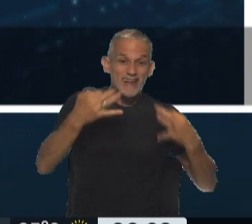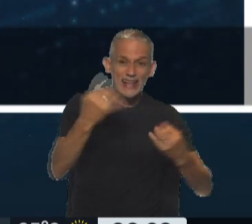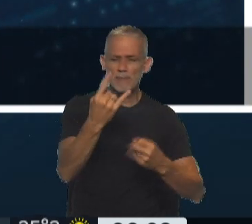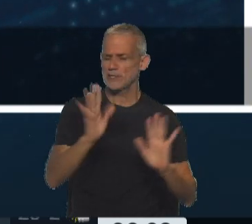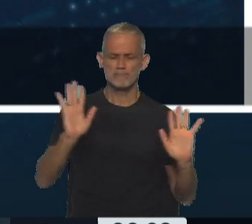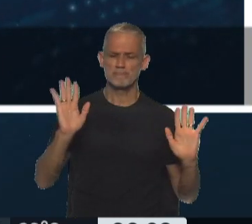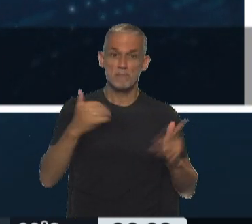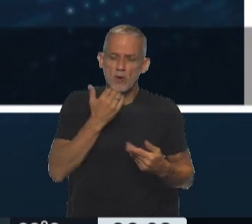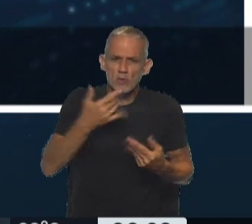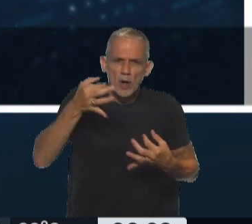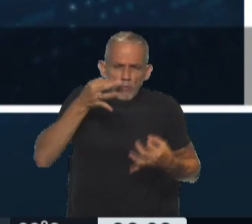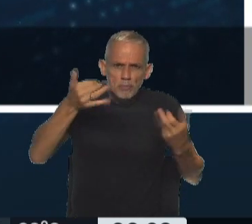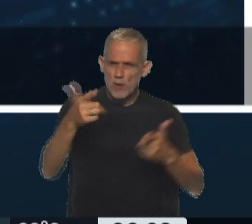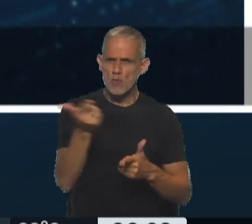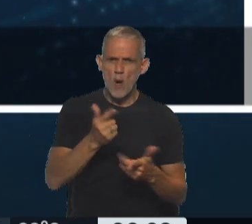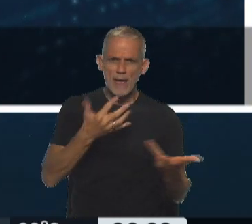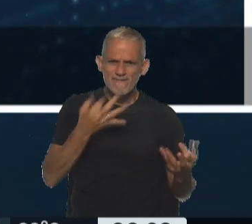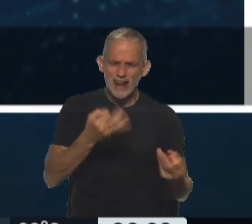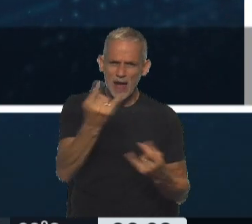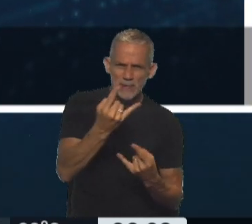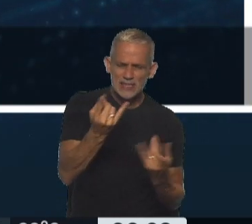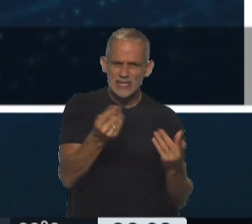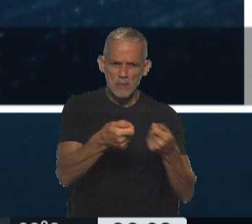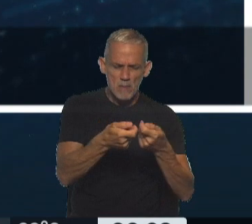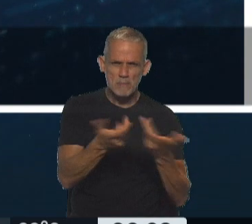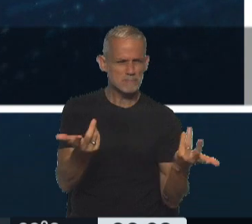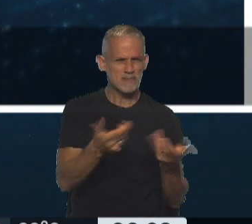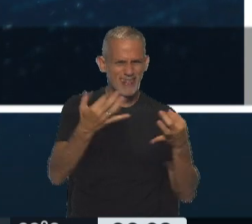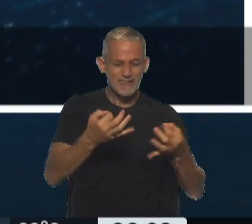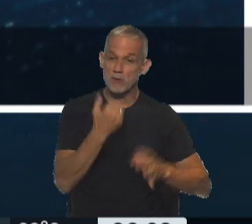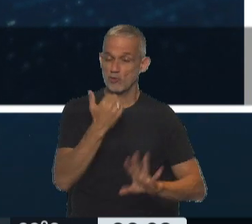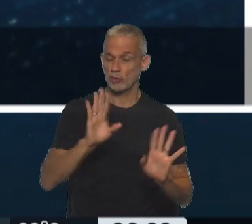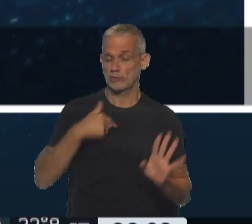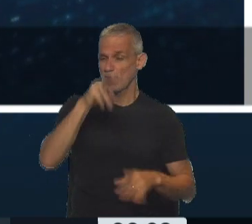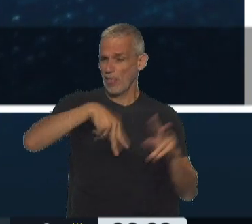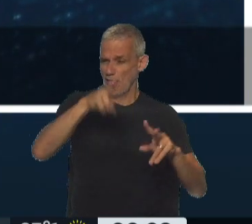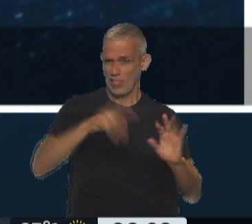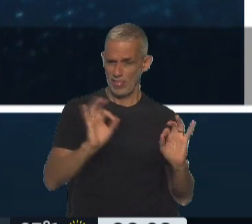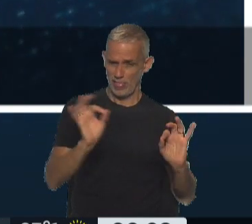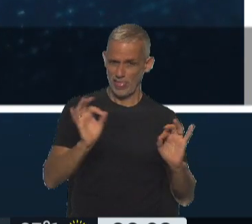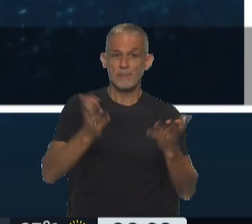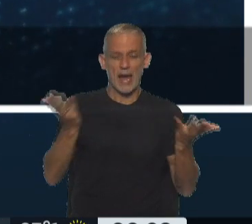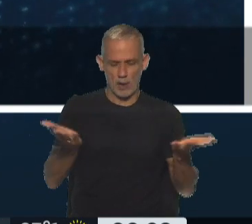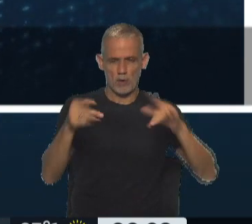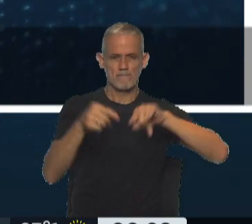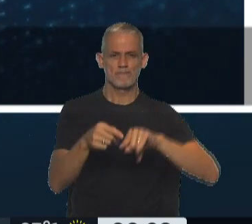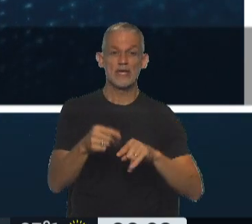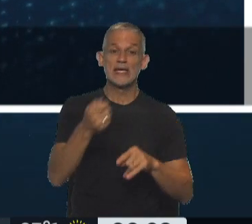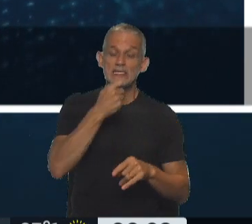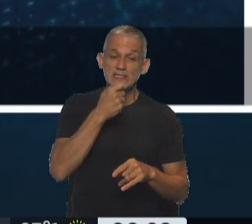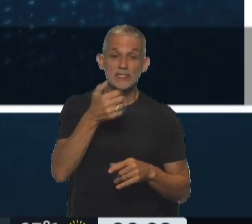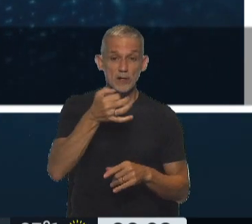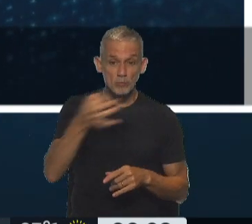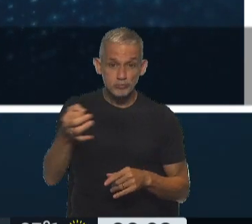desconoce, porque no hay ninguna certeza de que esos chats sean reales. De modo que yo no los he leído. Ahora, si